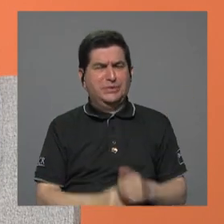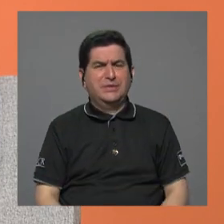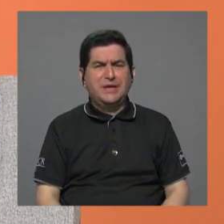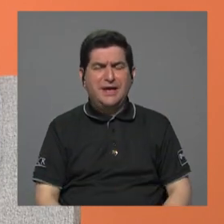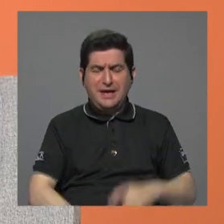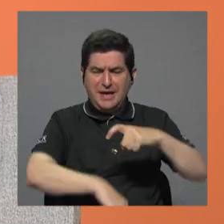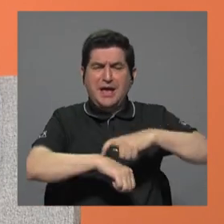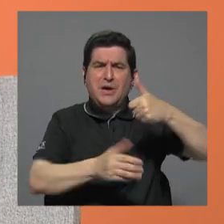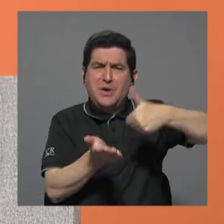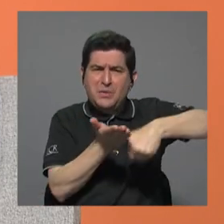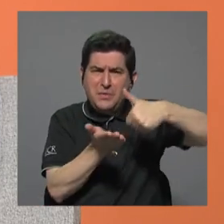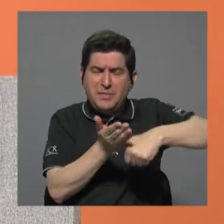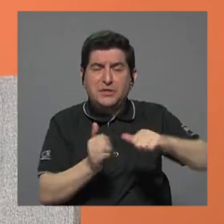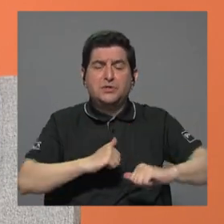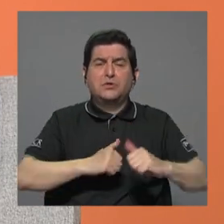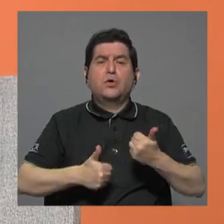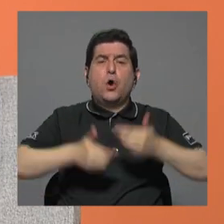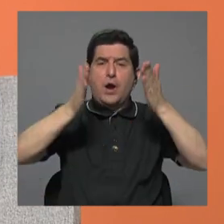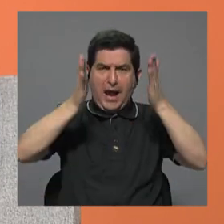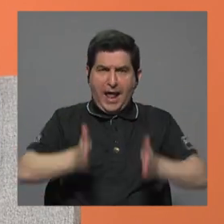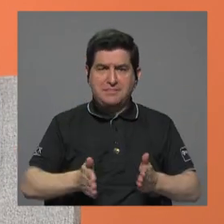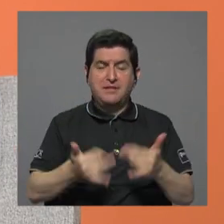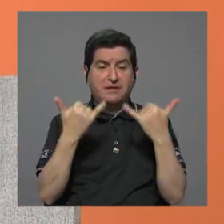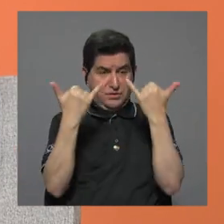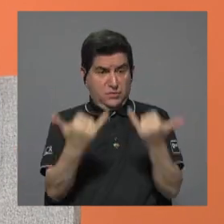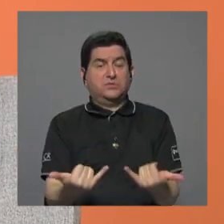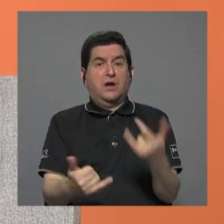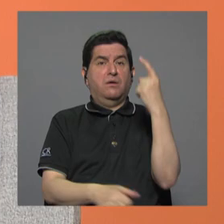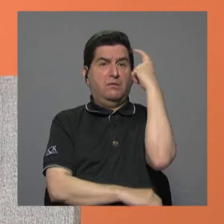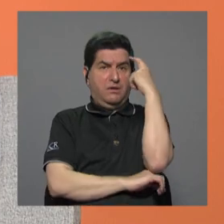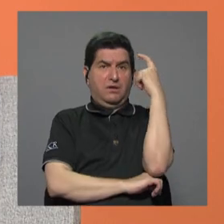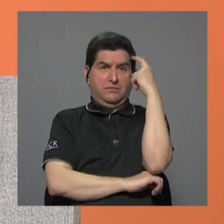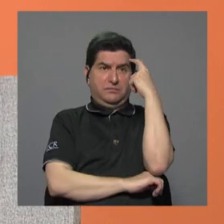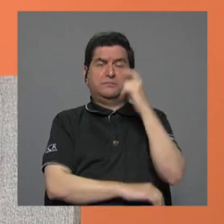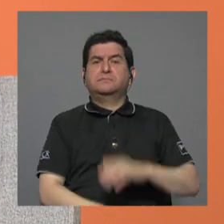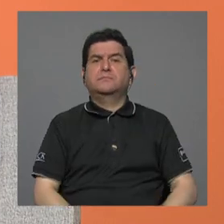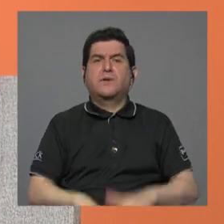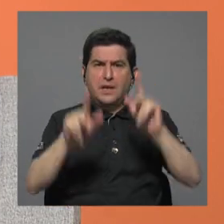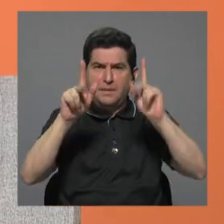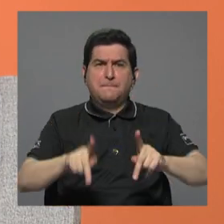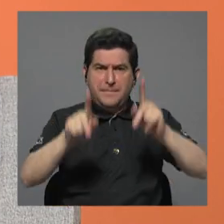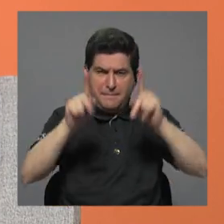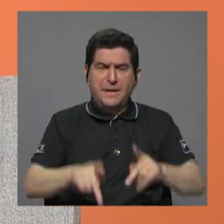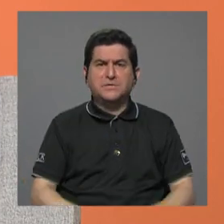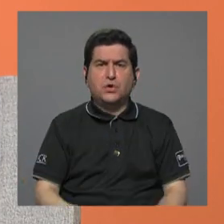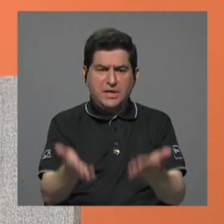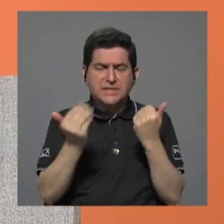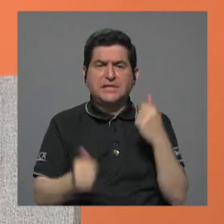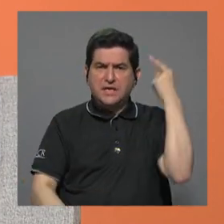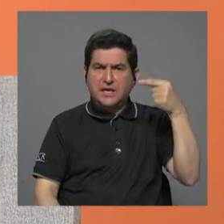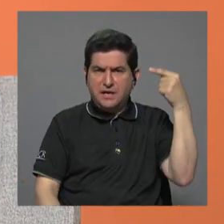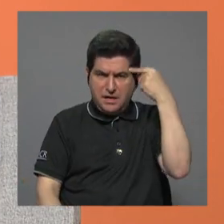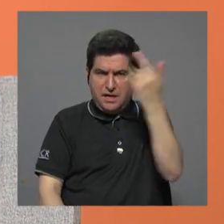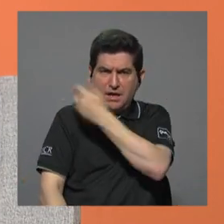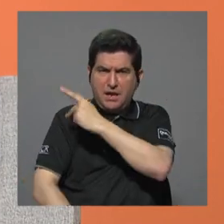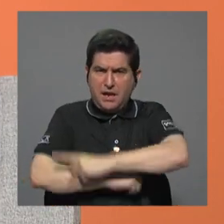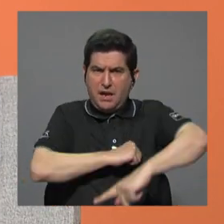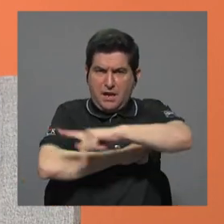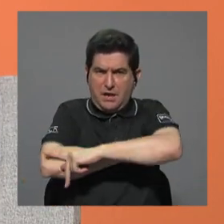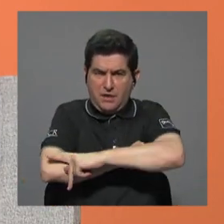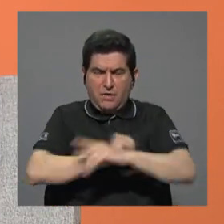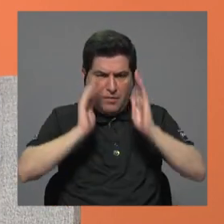coyuntura electoral, pues que las candidaturas tienen que pensar, las personas candidatas a gobernar este país, en un